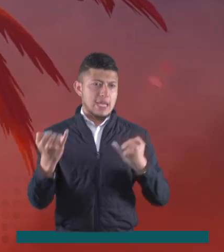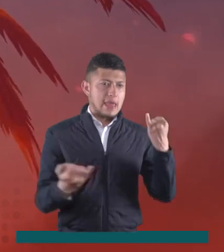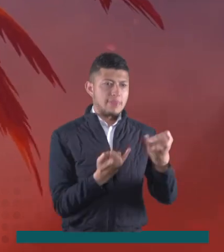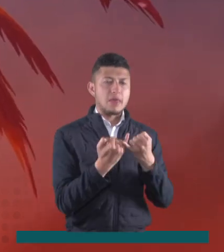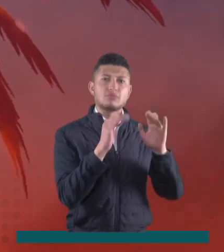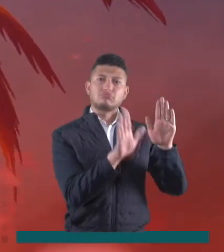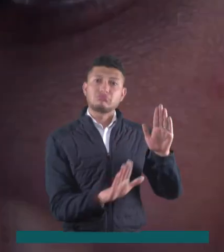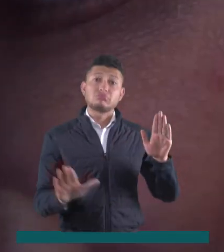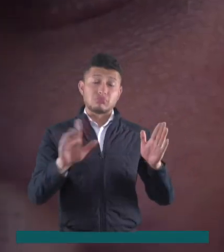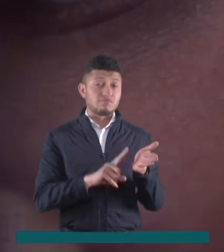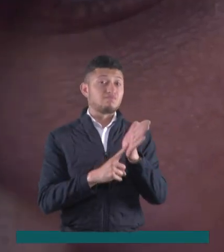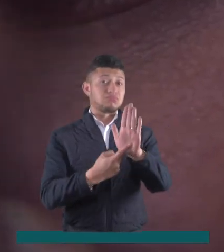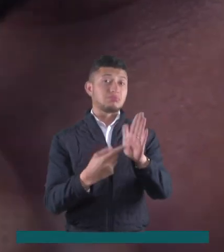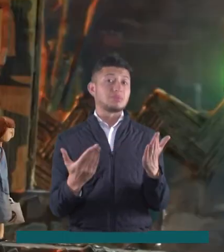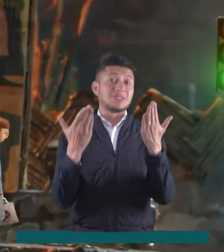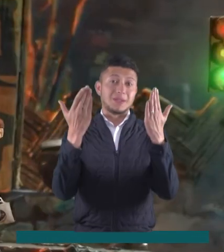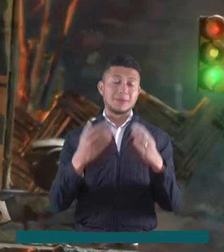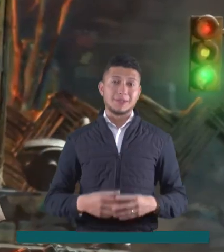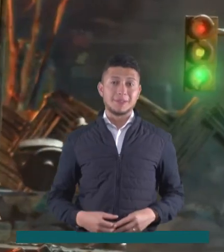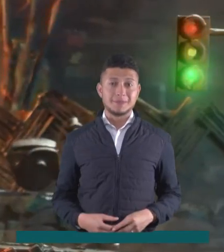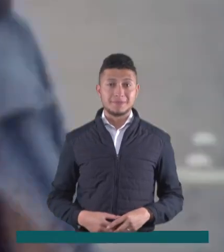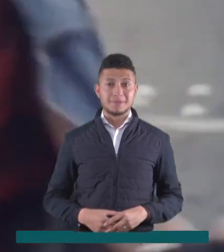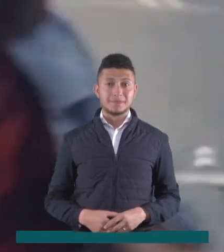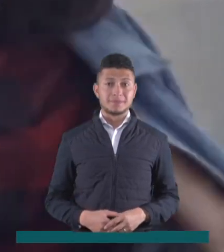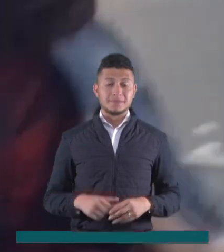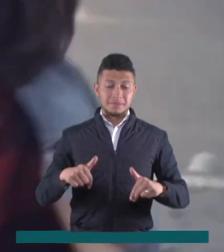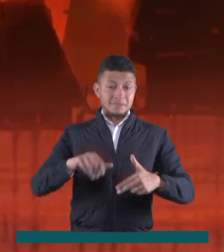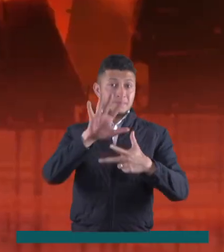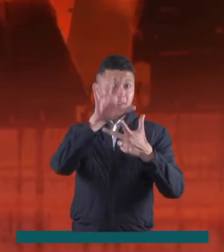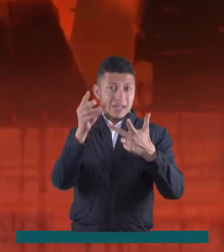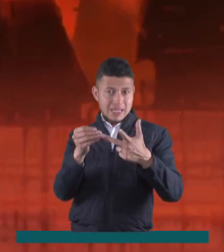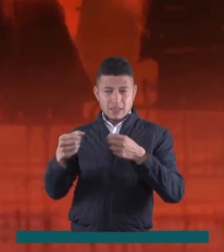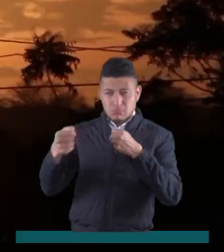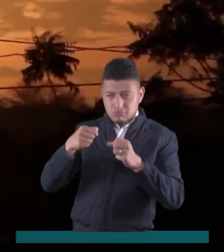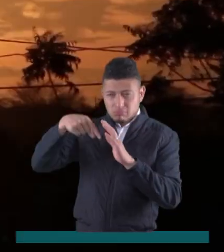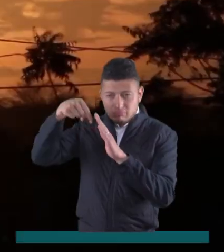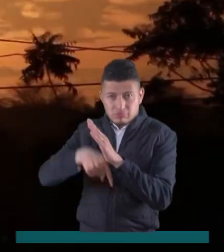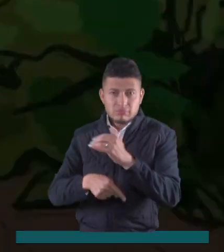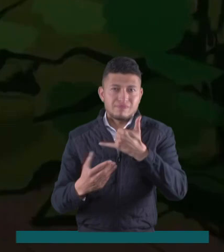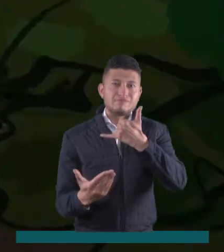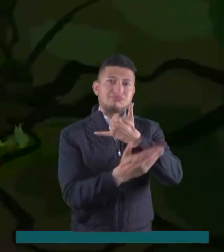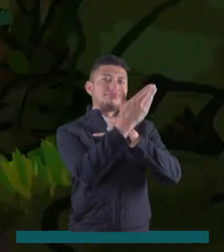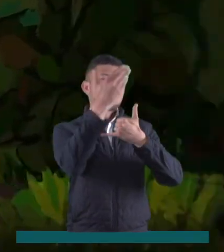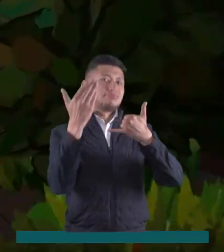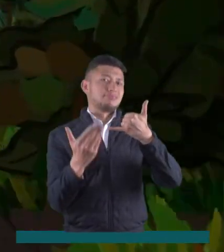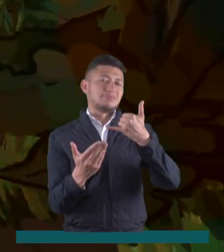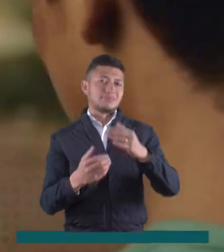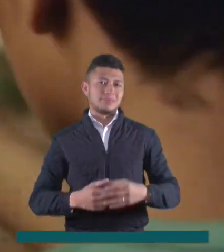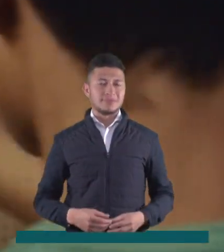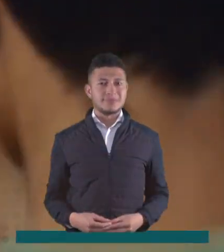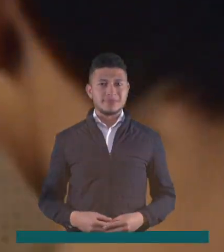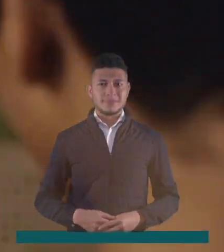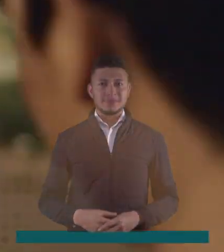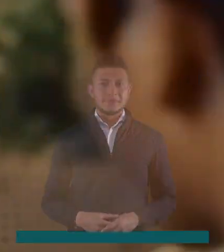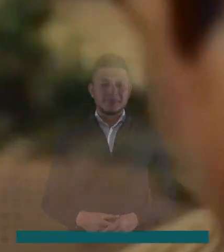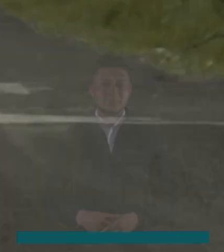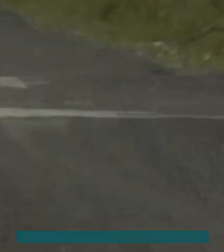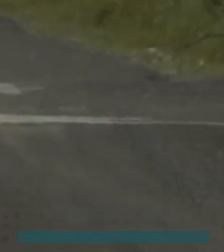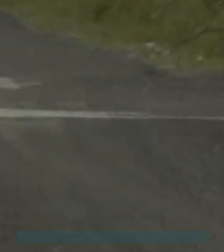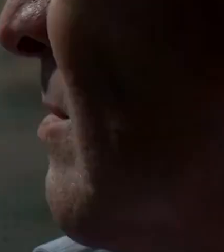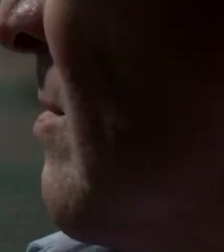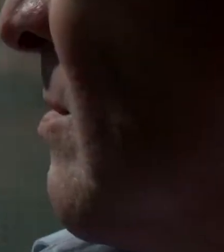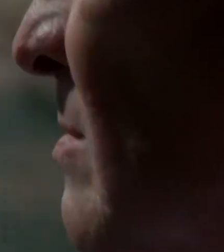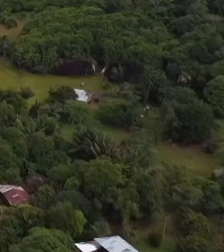resaltan la identidad de esa región del país. Estamos en Enlace 3, periodismo a profundidad en nuestras regiones.